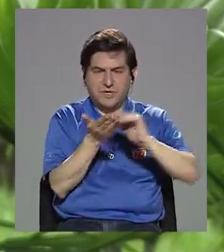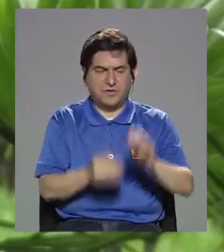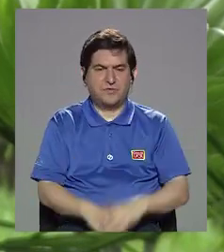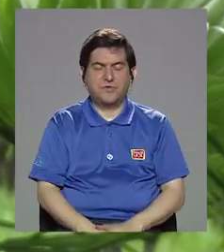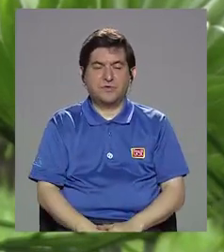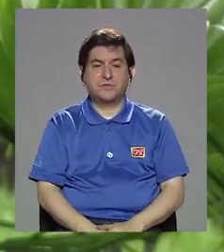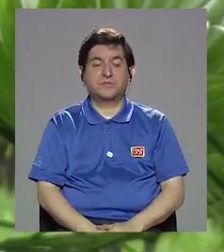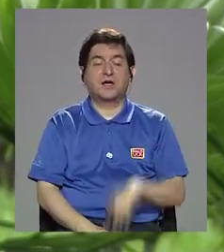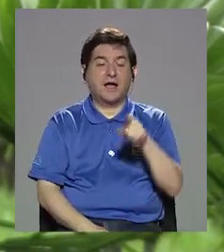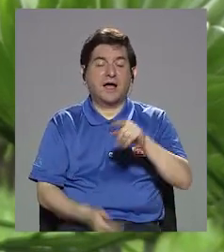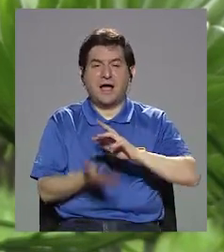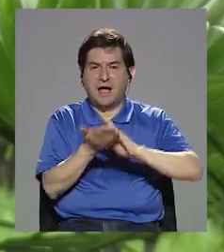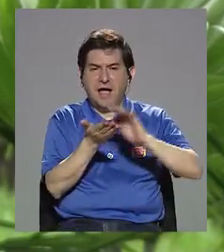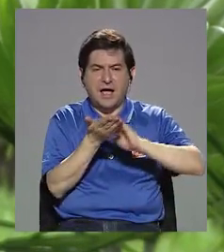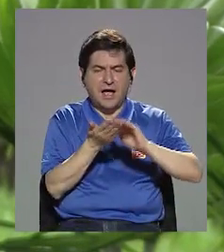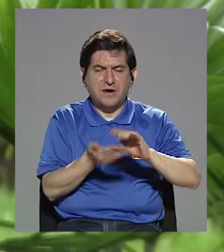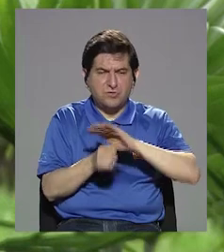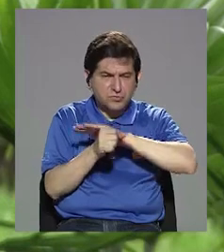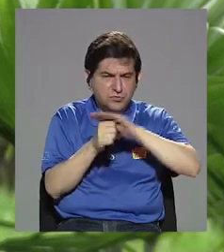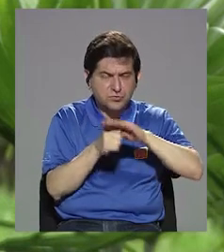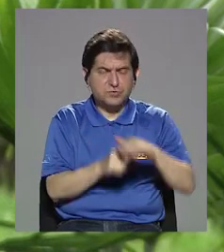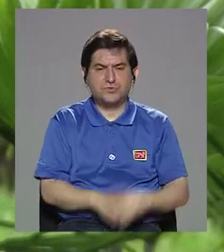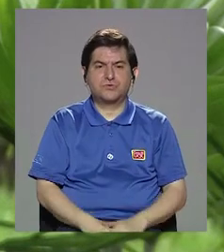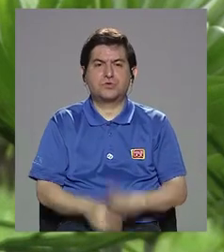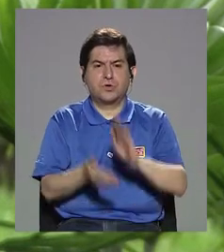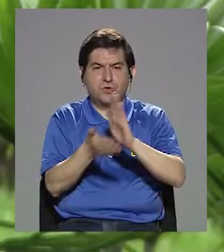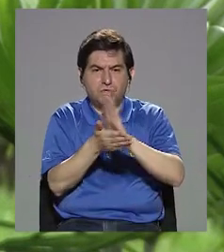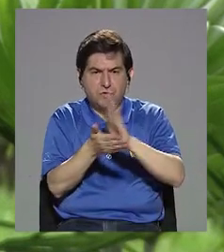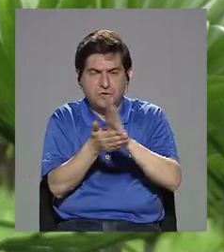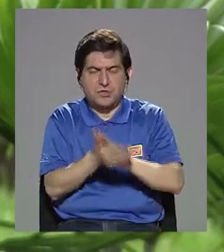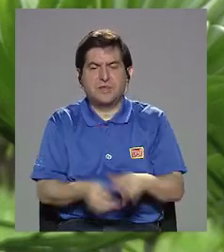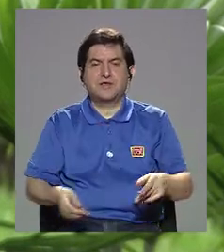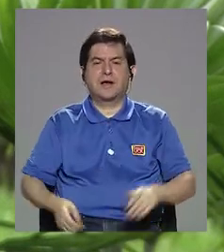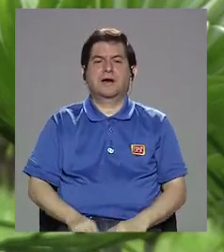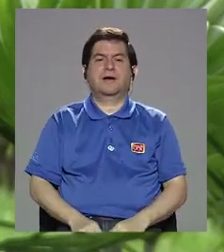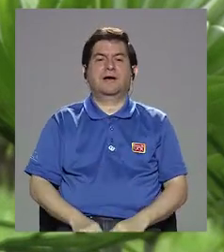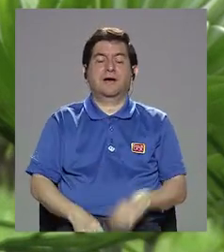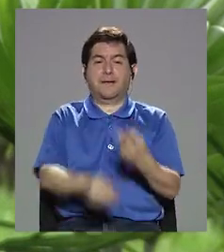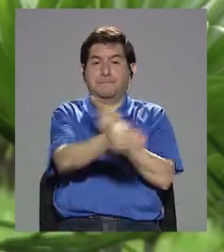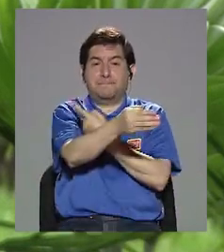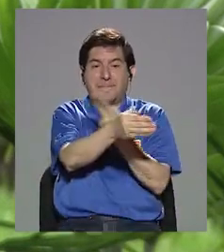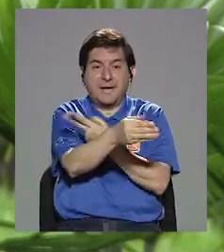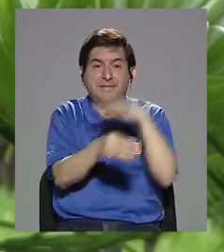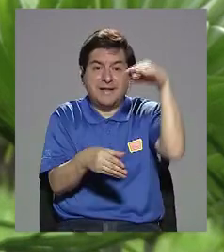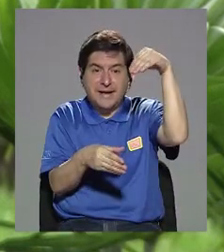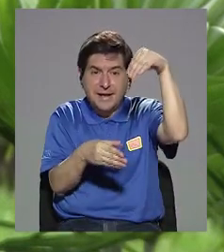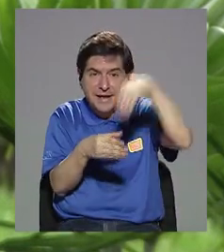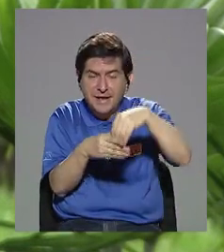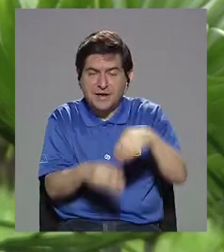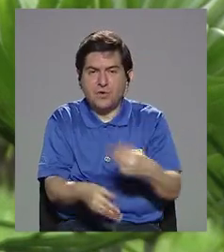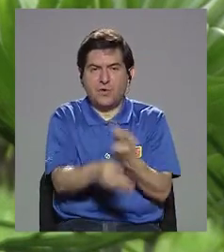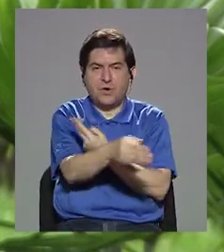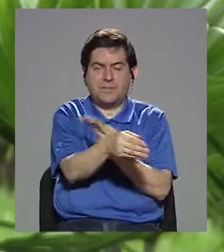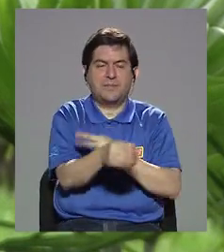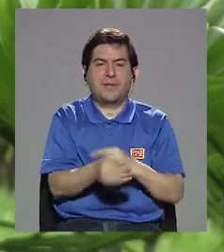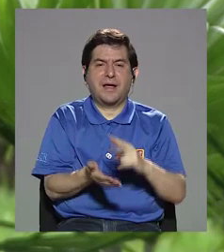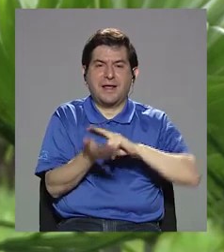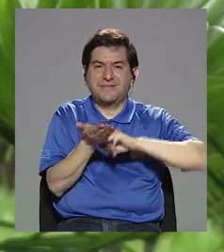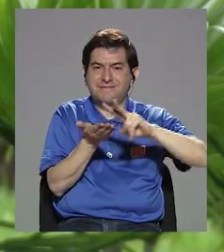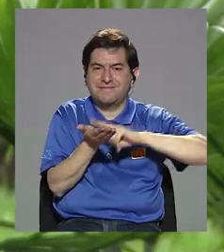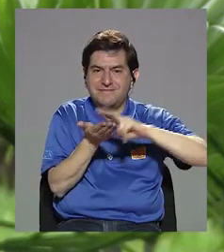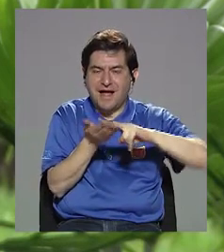preferiblemente arroz integral, tortilla, muchos vegetales, incluir vegetales